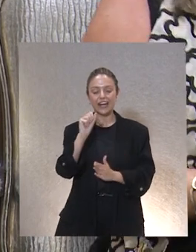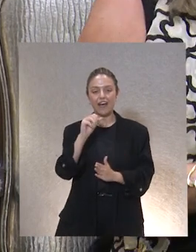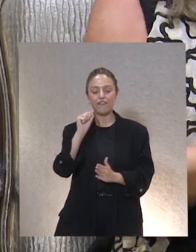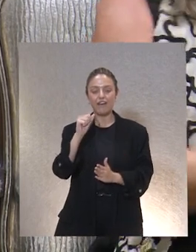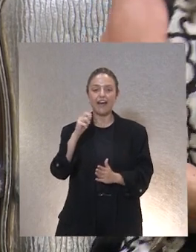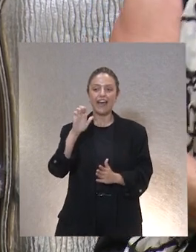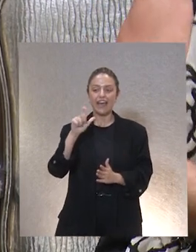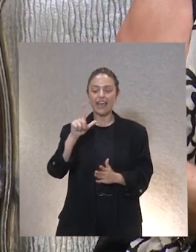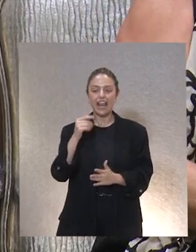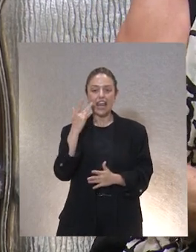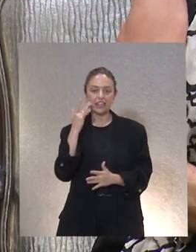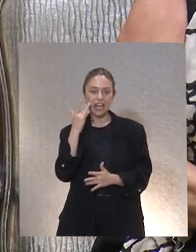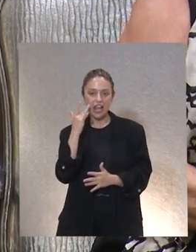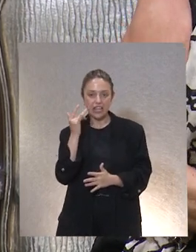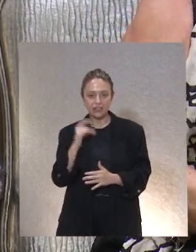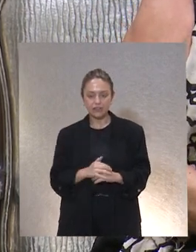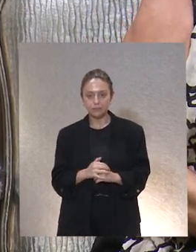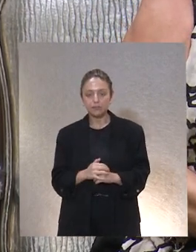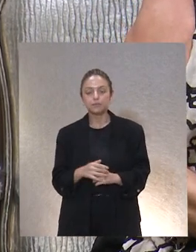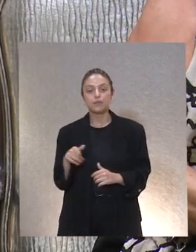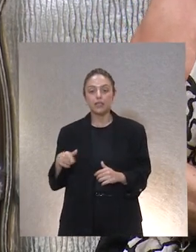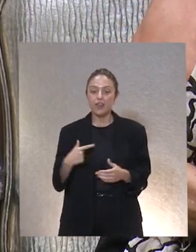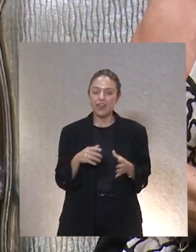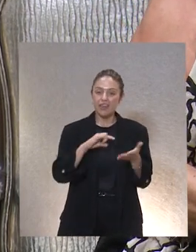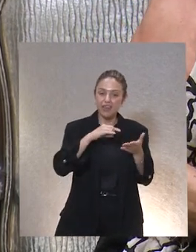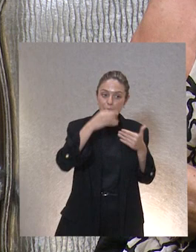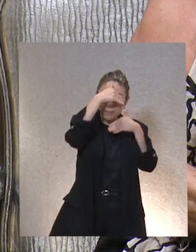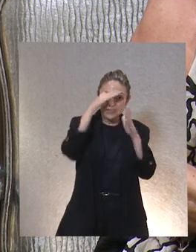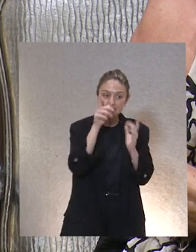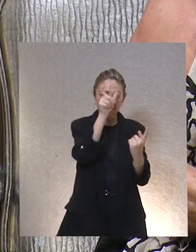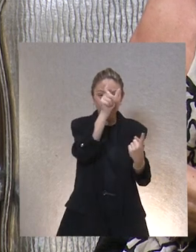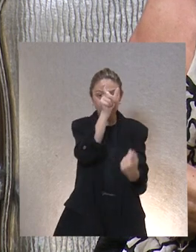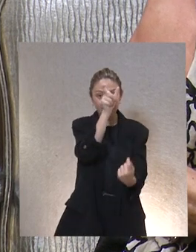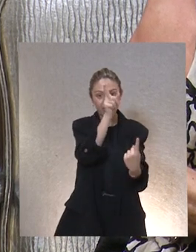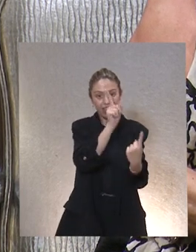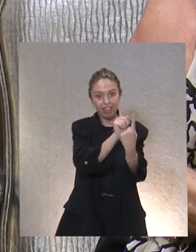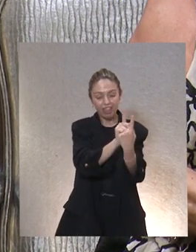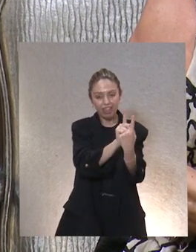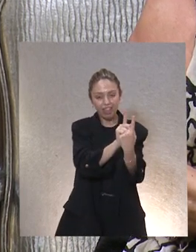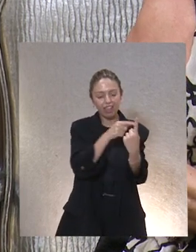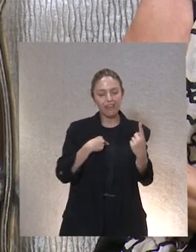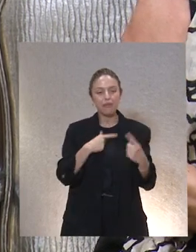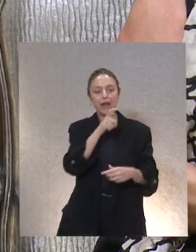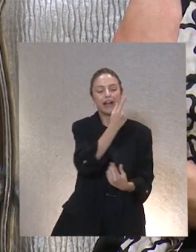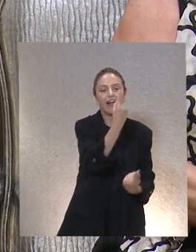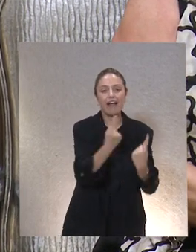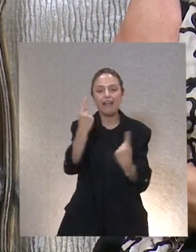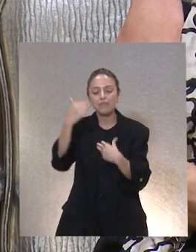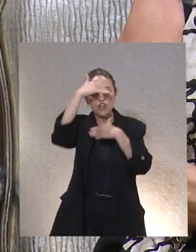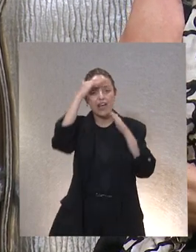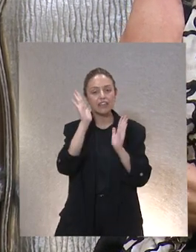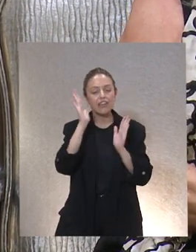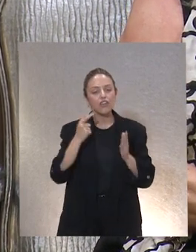Rafael en el año 2001 comenzó a desarrollar la planificación centrada en la persona con el objetivo de contribuir que a cada persona atendida